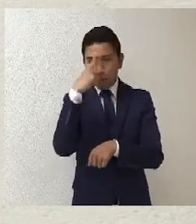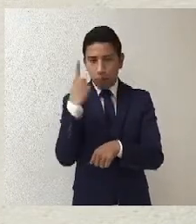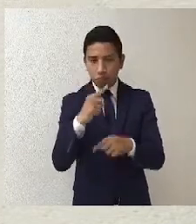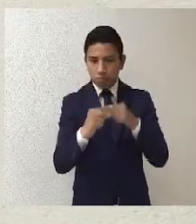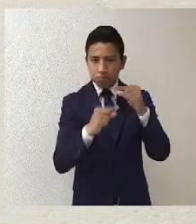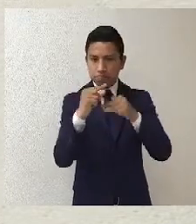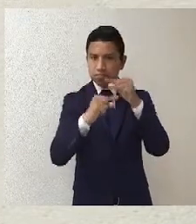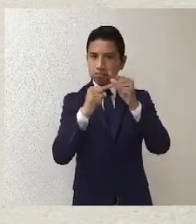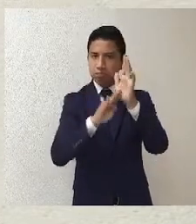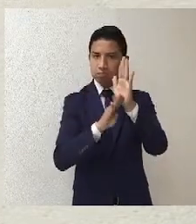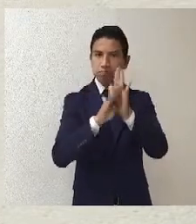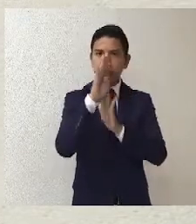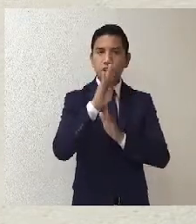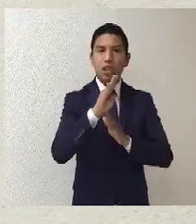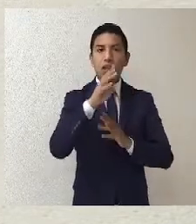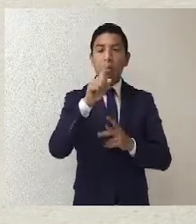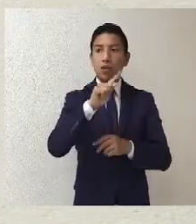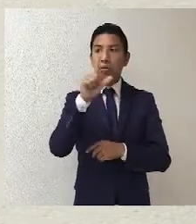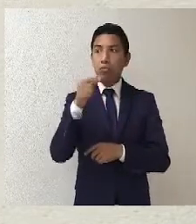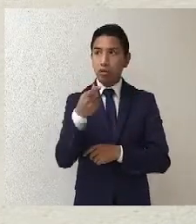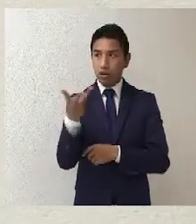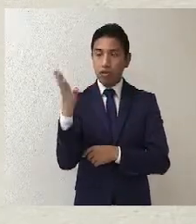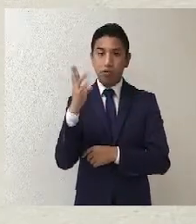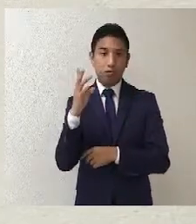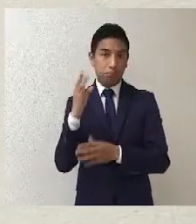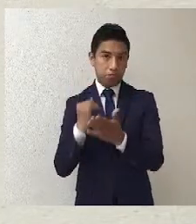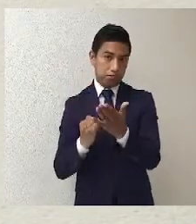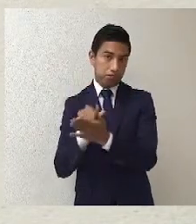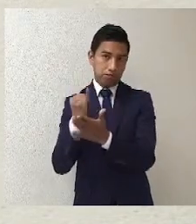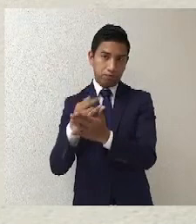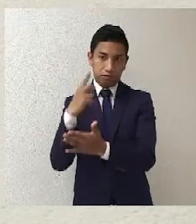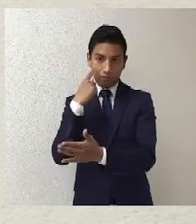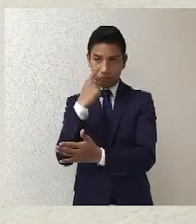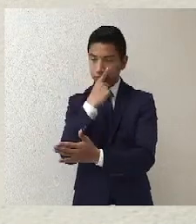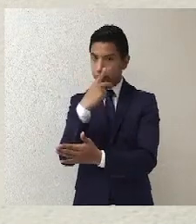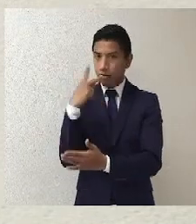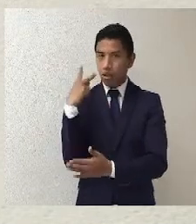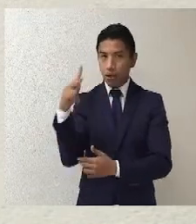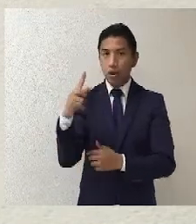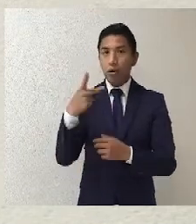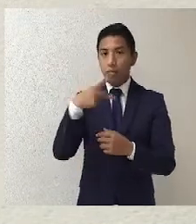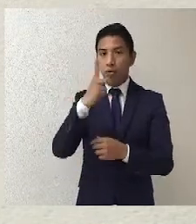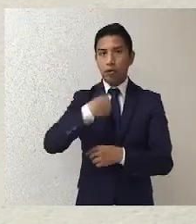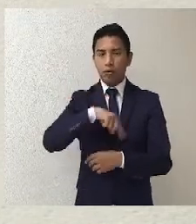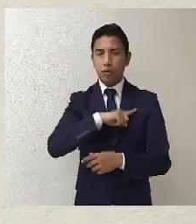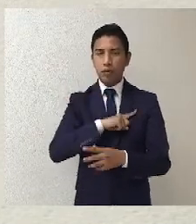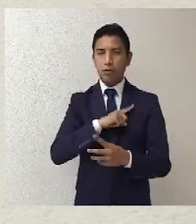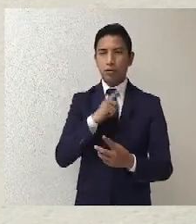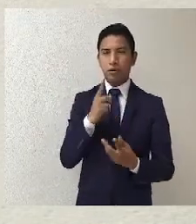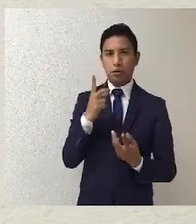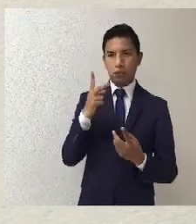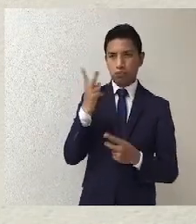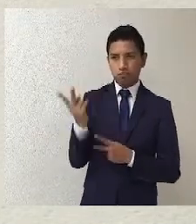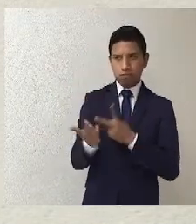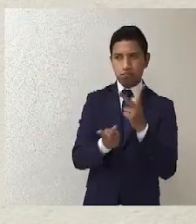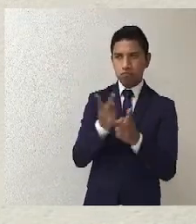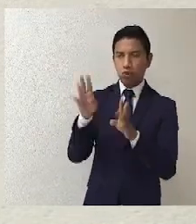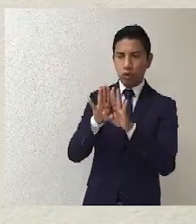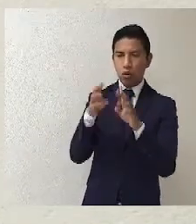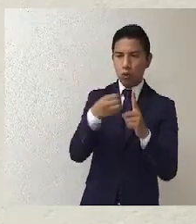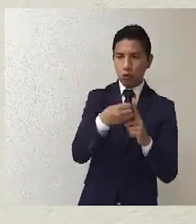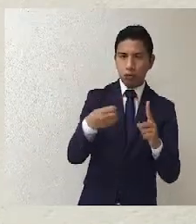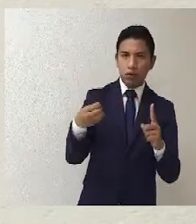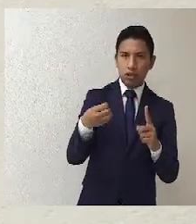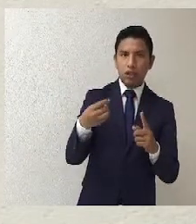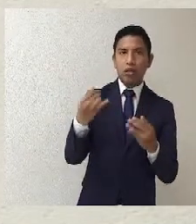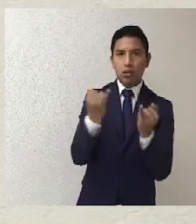efectivamente son los que toman la decisión, pero bueno, pues nosotros que ponemos en blanco y negro sus decisiones, pues también nos